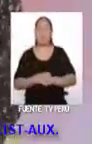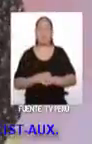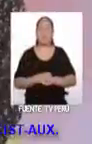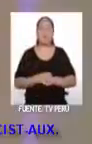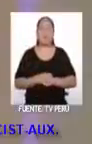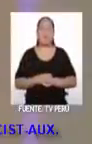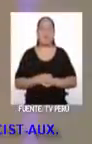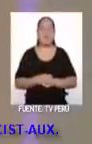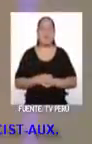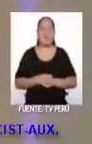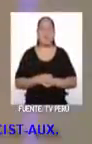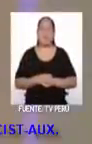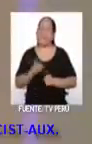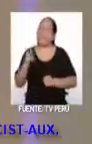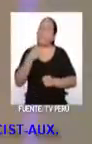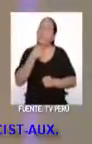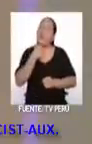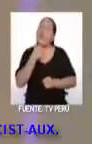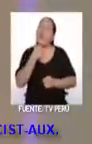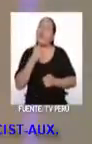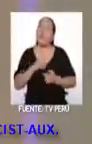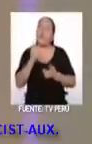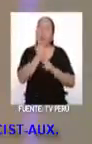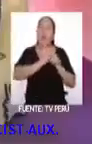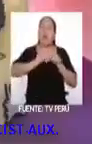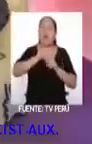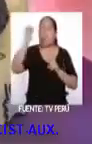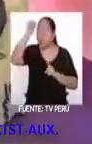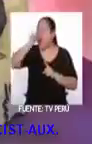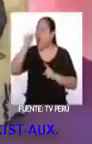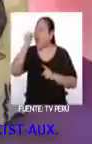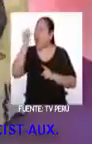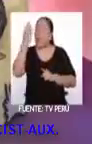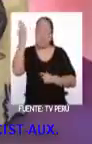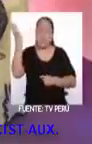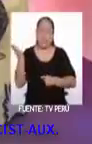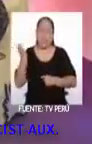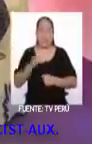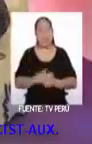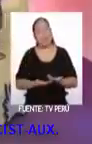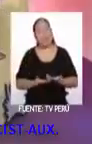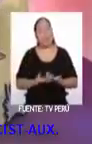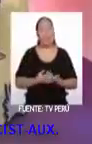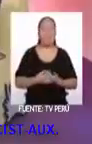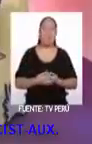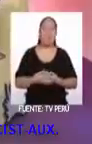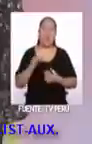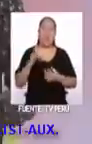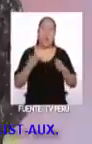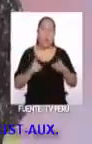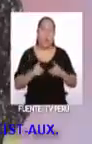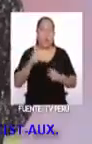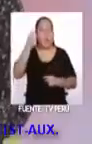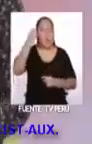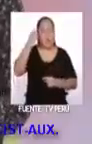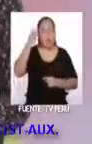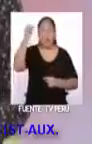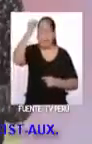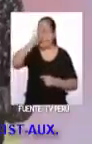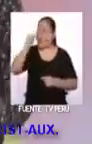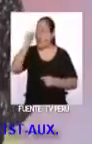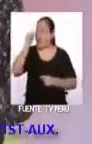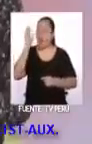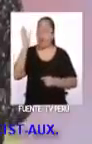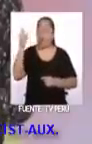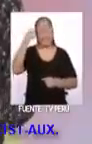eso, de todas maneras. ¿Qué es lo que más te gusta de la cultura asiática? Bueno, en realidad, cuando pensamos en Asia, por lo general,